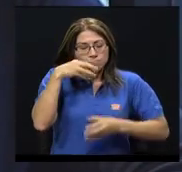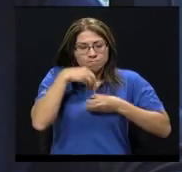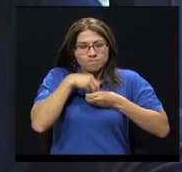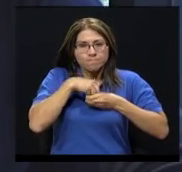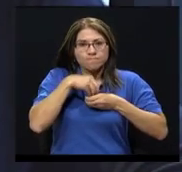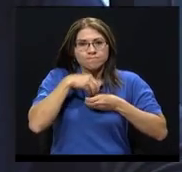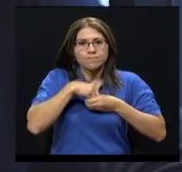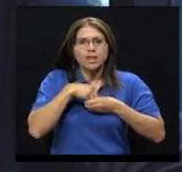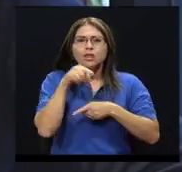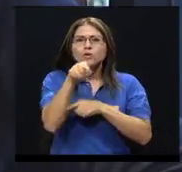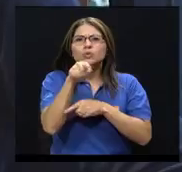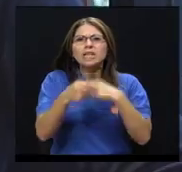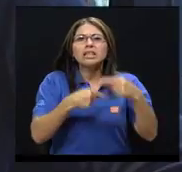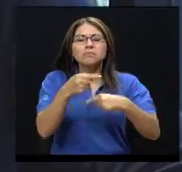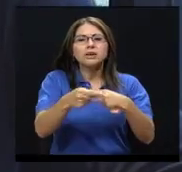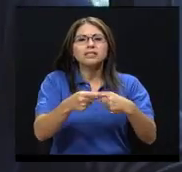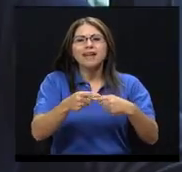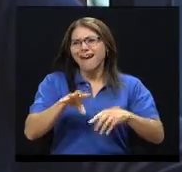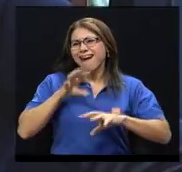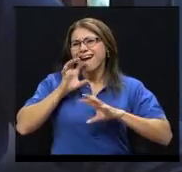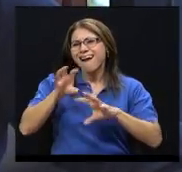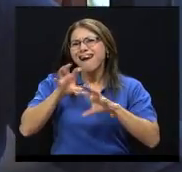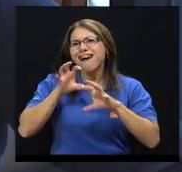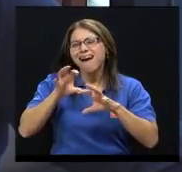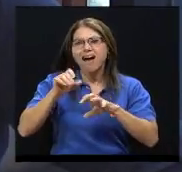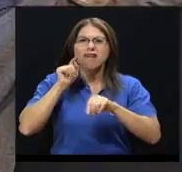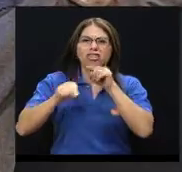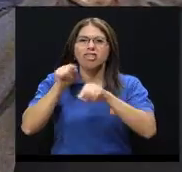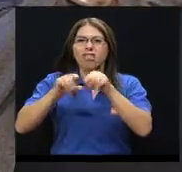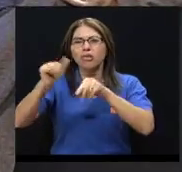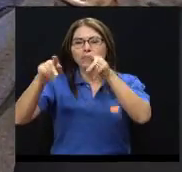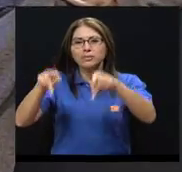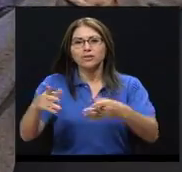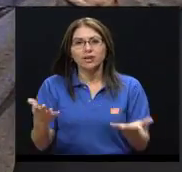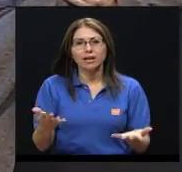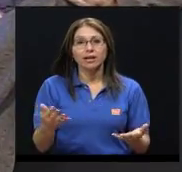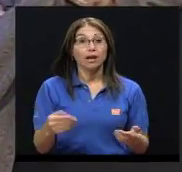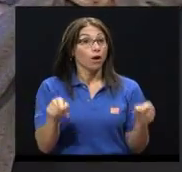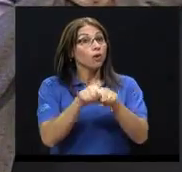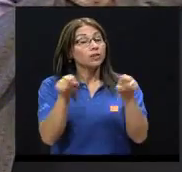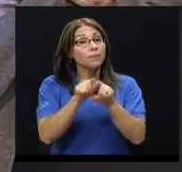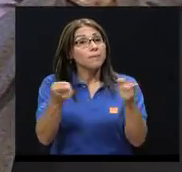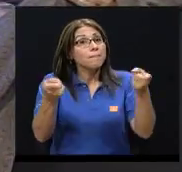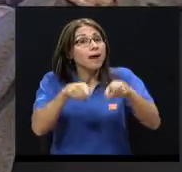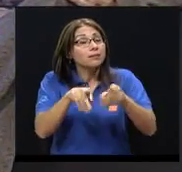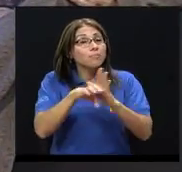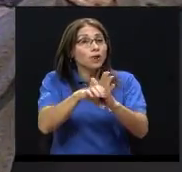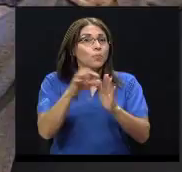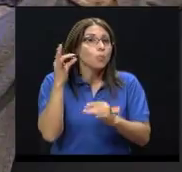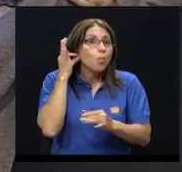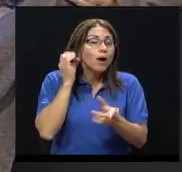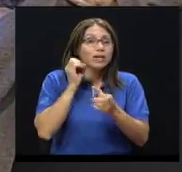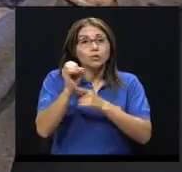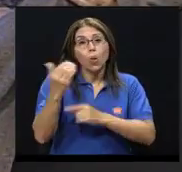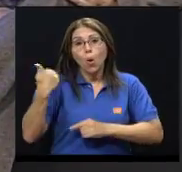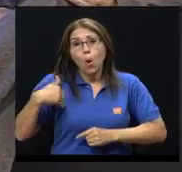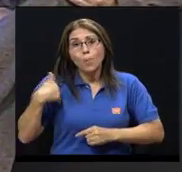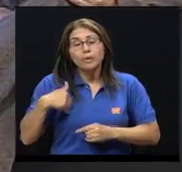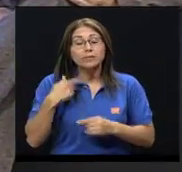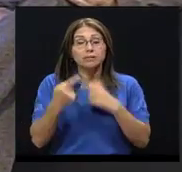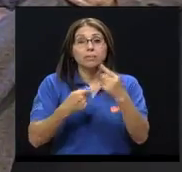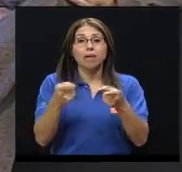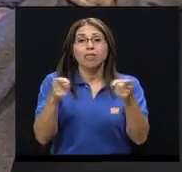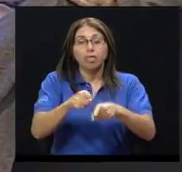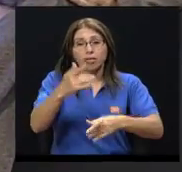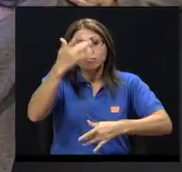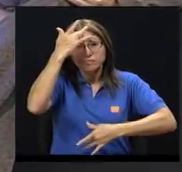y usted termine pegándole una gritada o una insultada a alguien. O que pasa también, Elvira, que son mujeres o también hombres que se enferman con